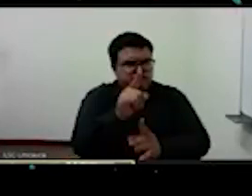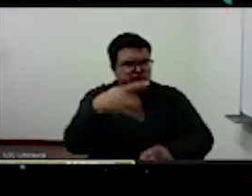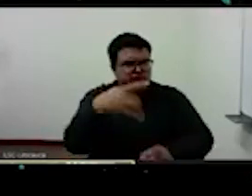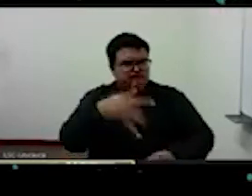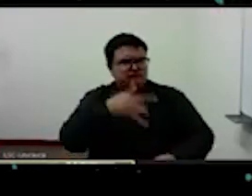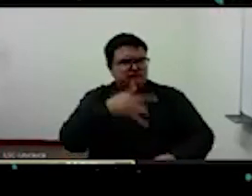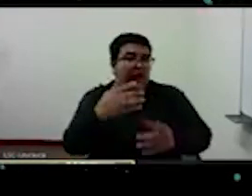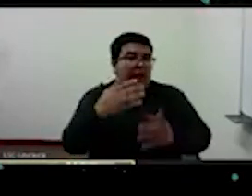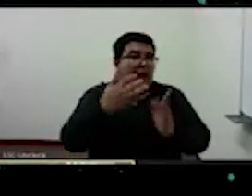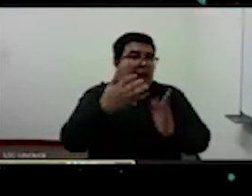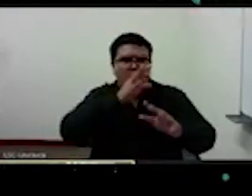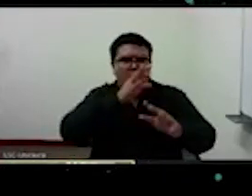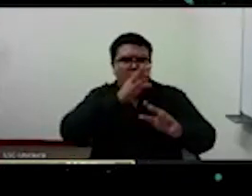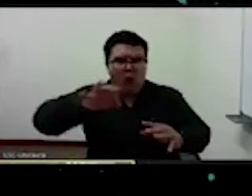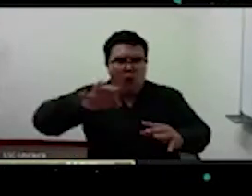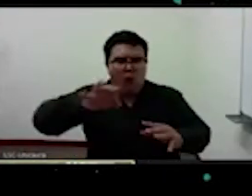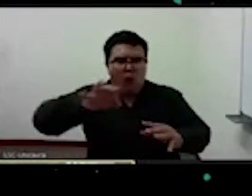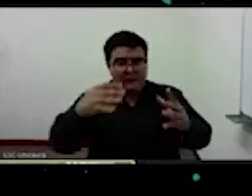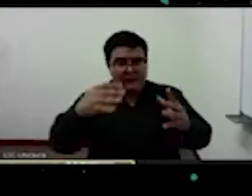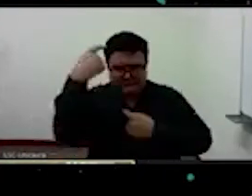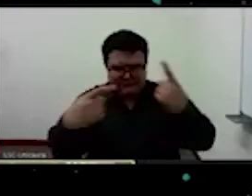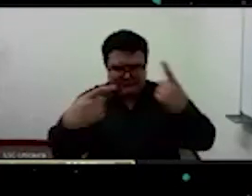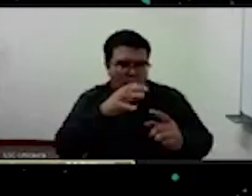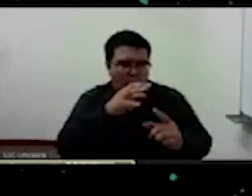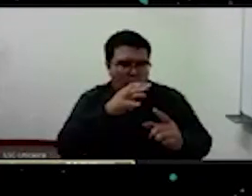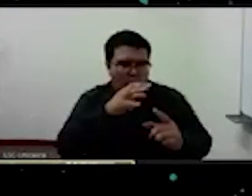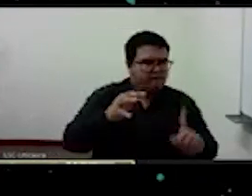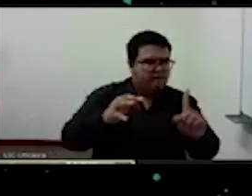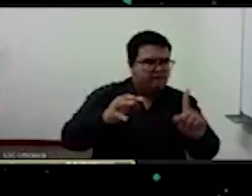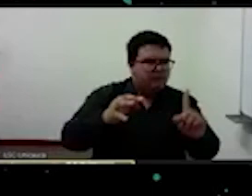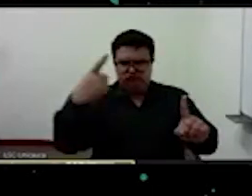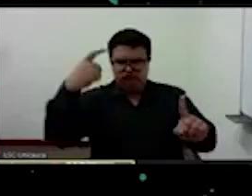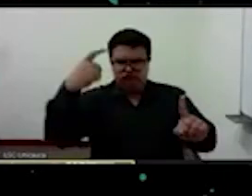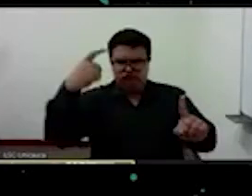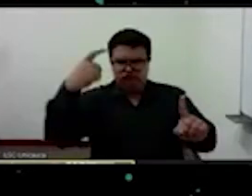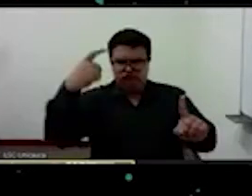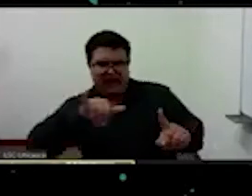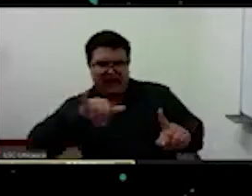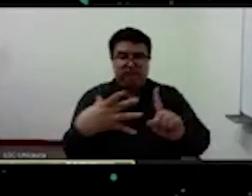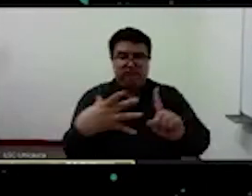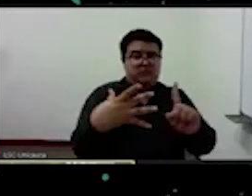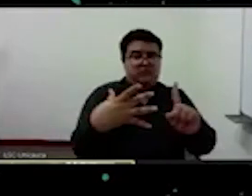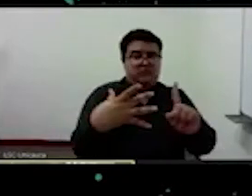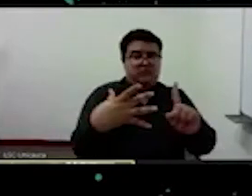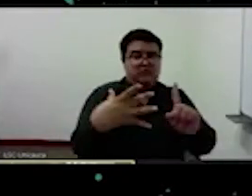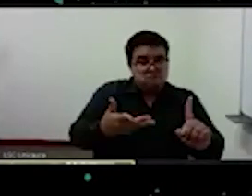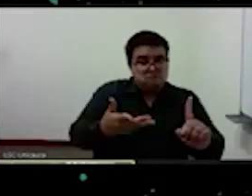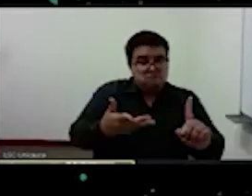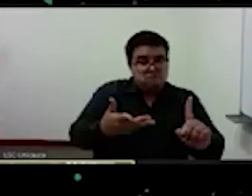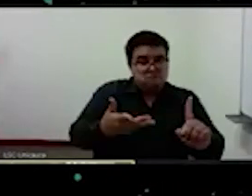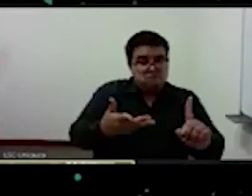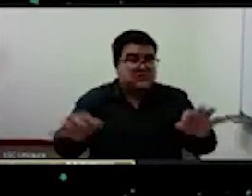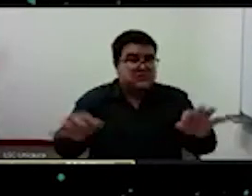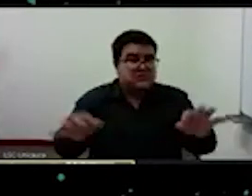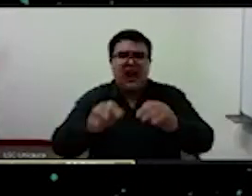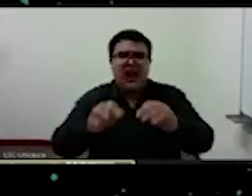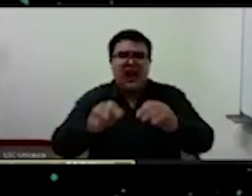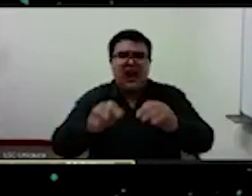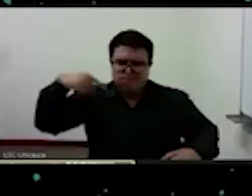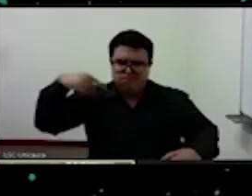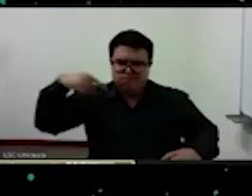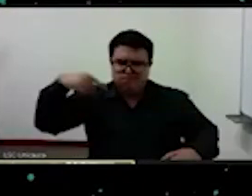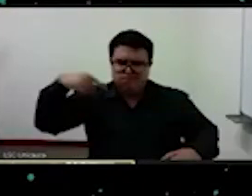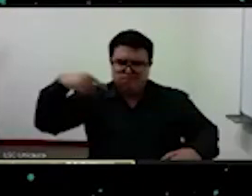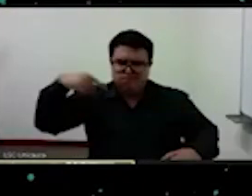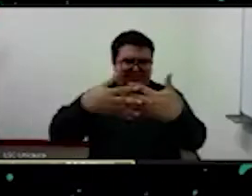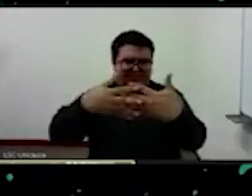de todas las cosas el mundo hoy necesita que Estados Unidos deje de ser el país dominante para que pase por